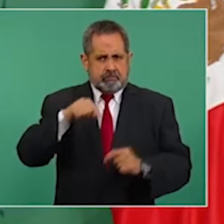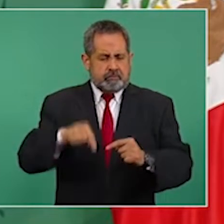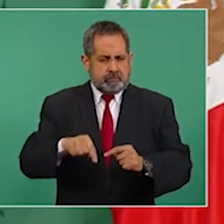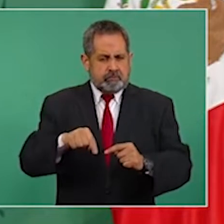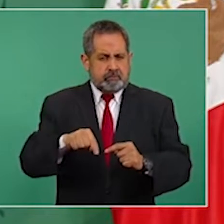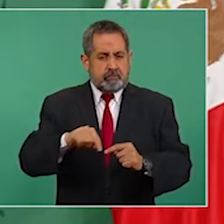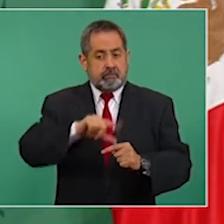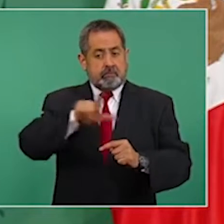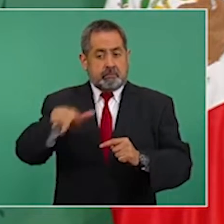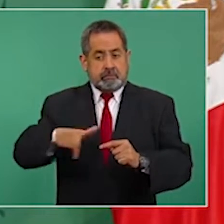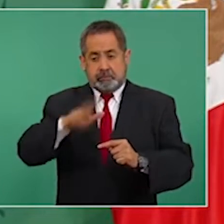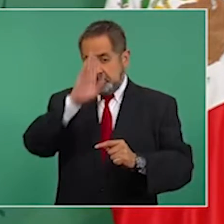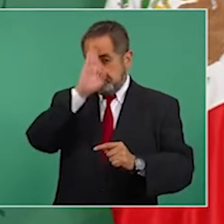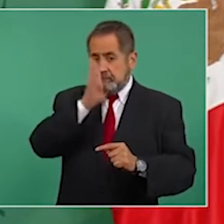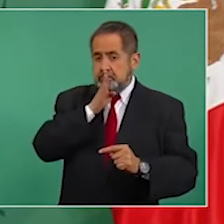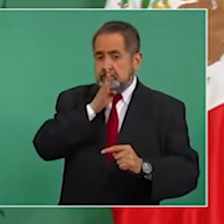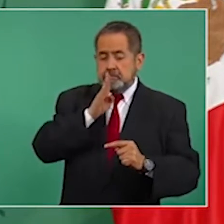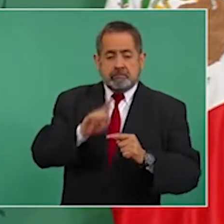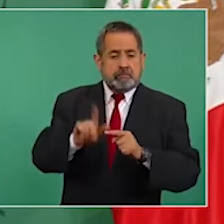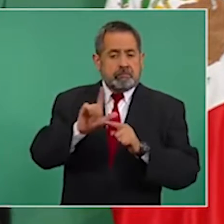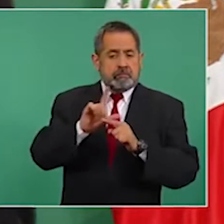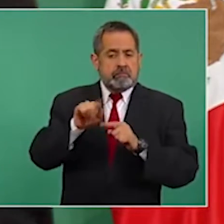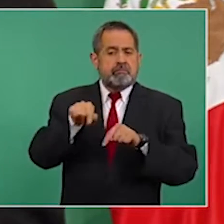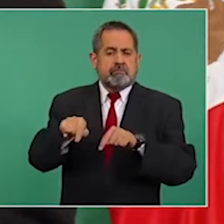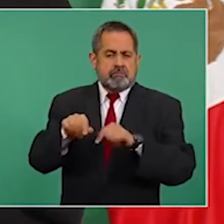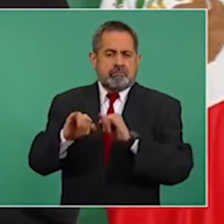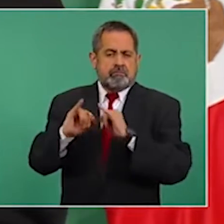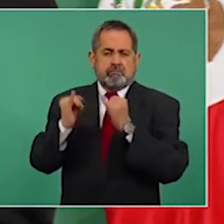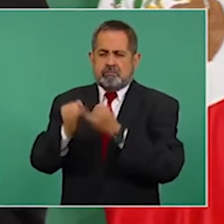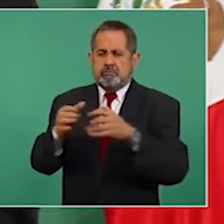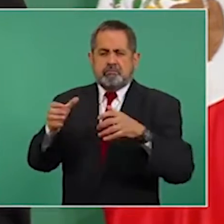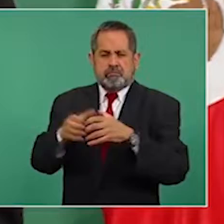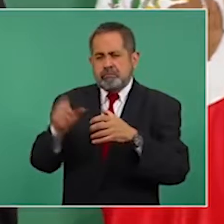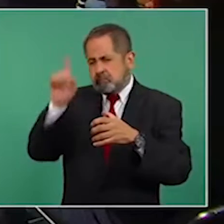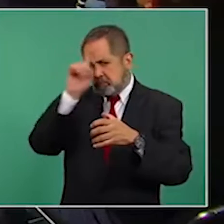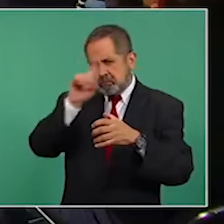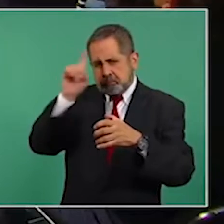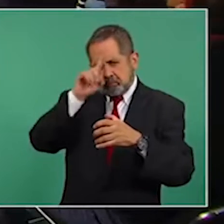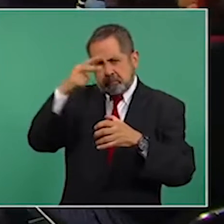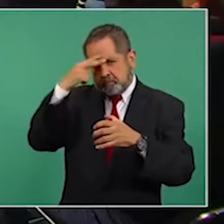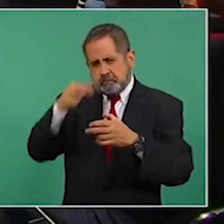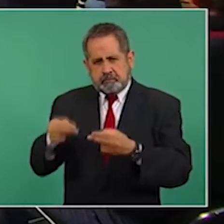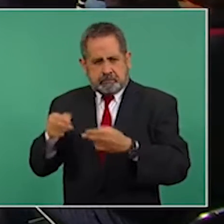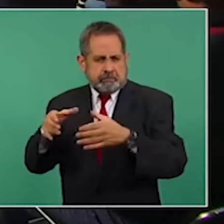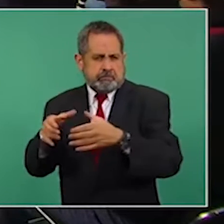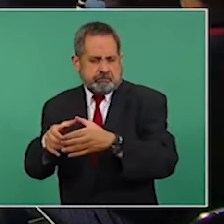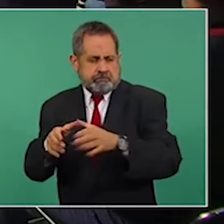al mediodía es el encuentro con el Consejo Mexicano de Negocios.